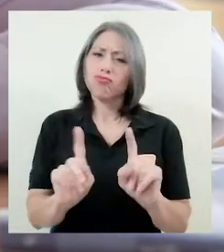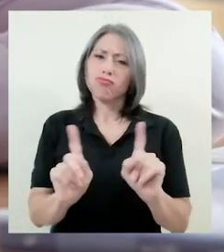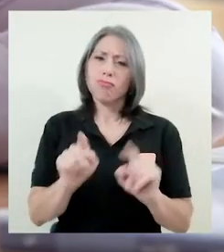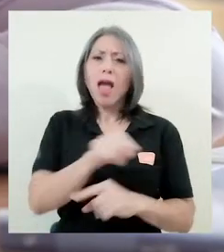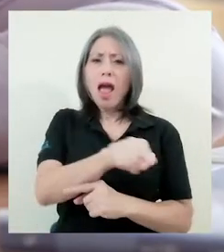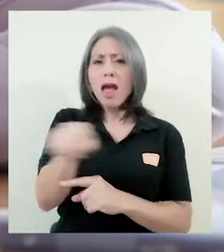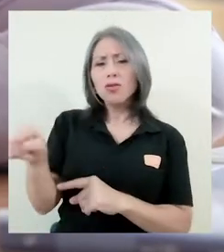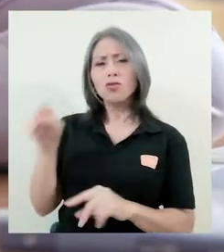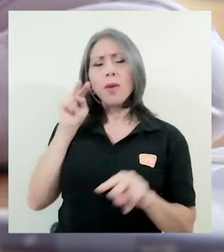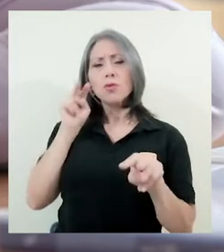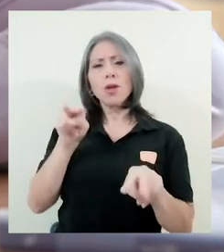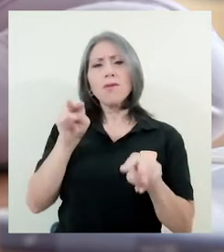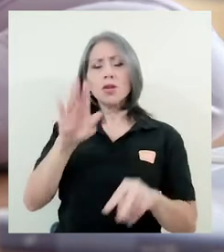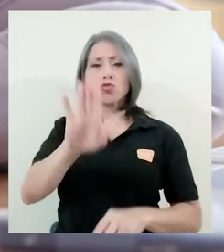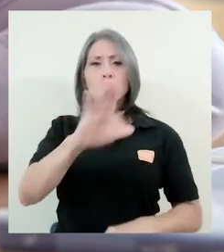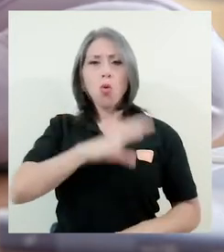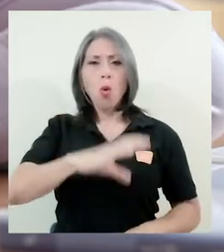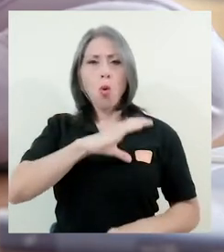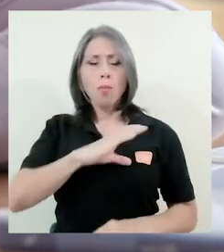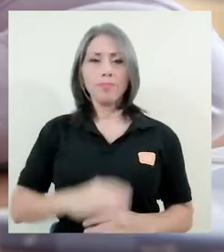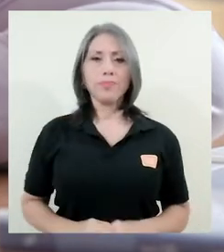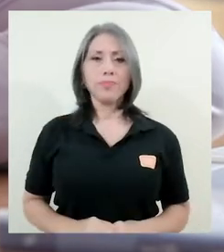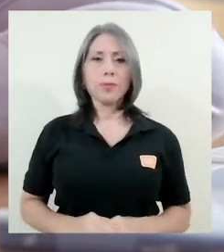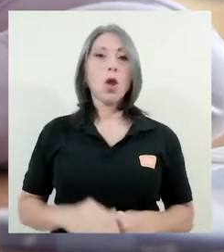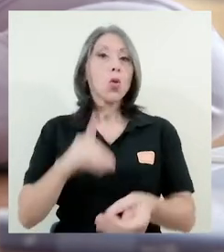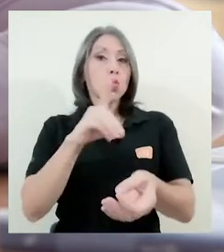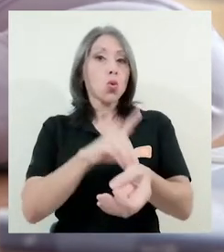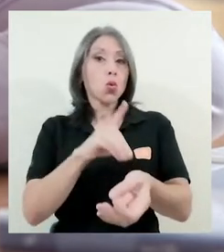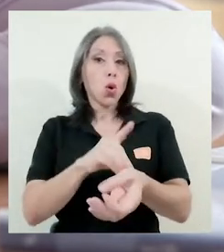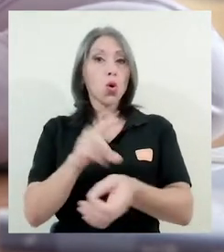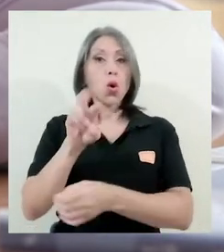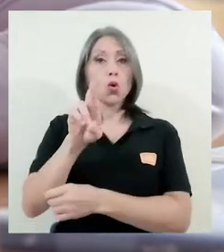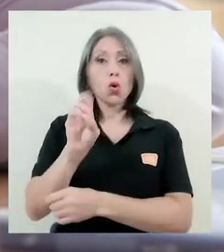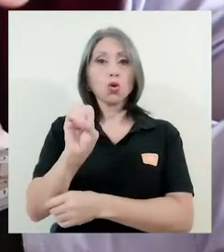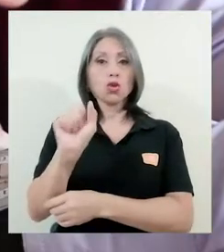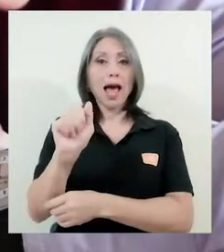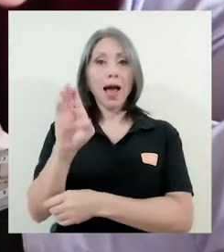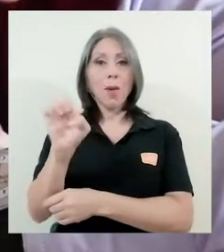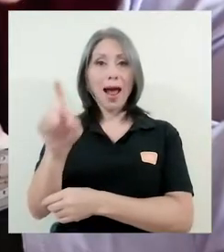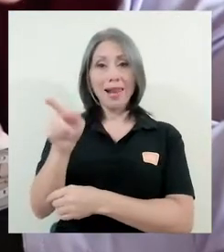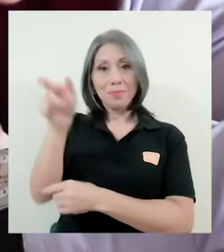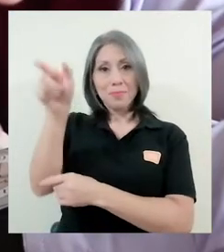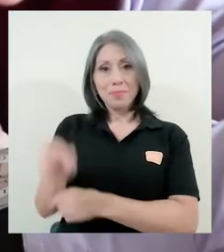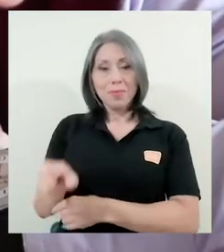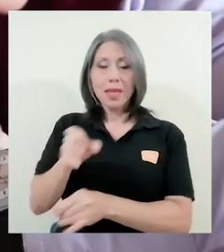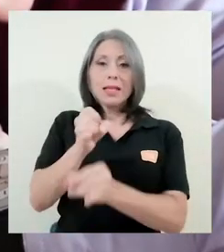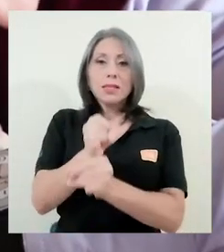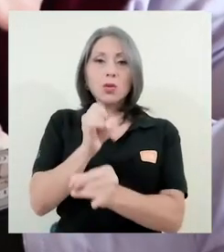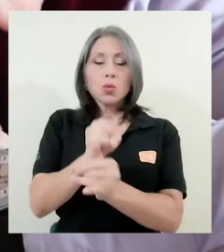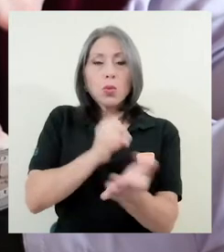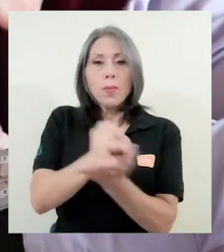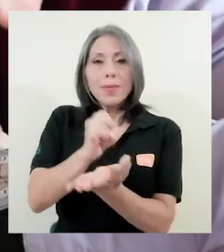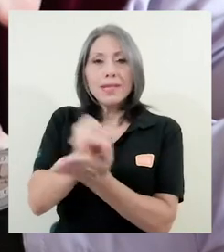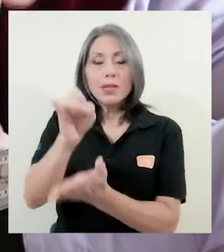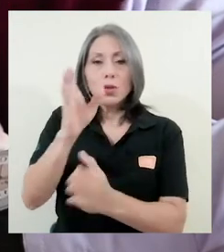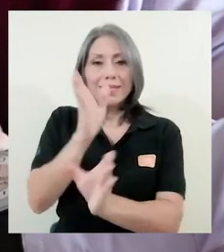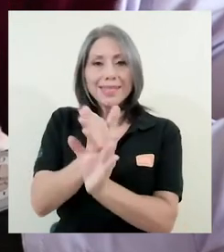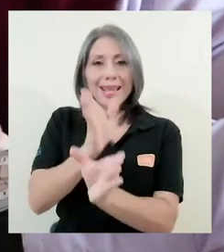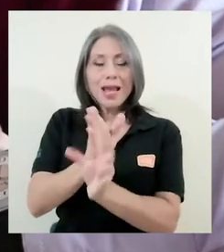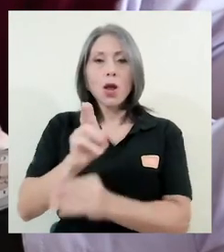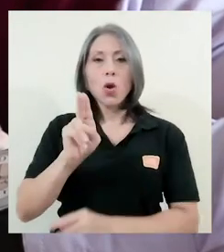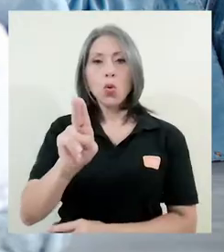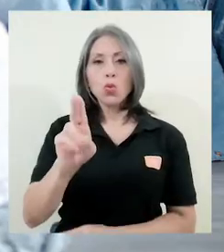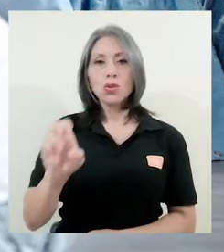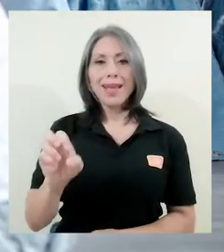a ver a través de su comportamiento. De acuerdo con el doctor Rosa Val del Instituto de Investigaciones Psicológicas de la